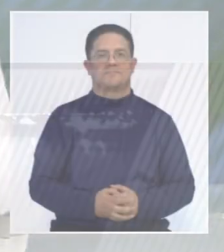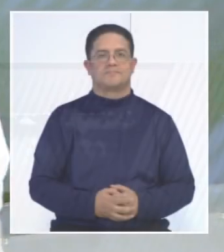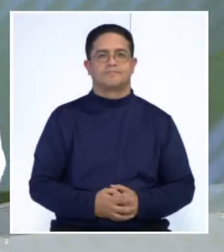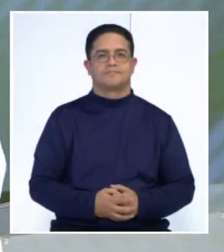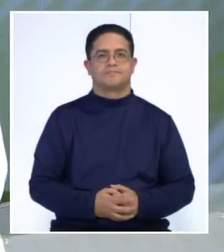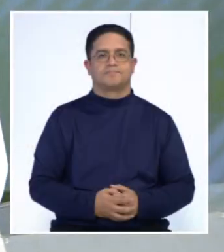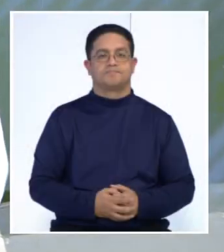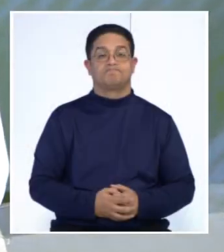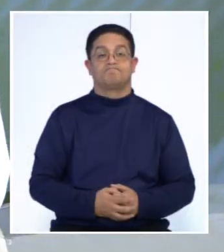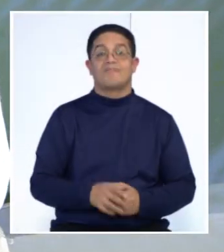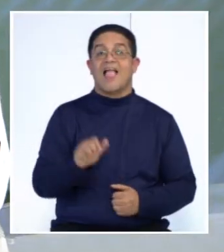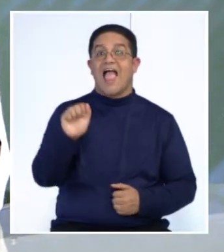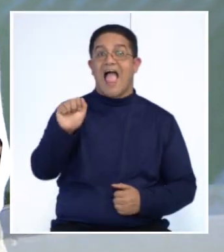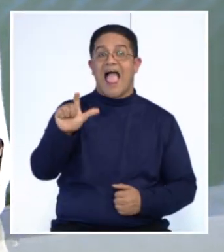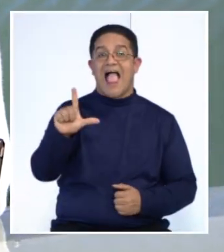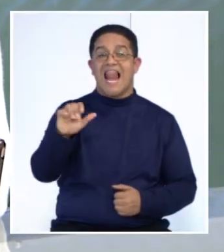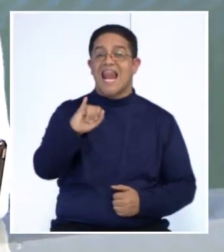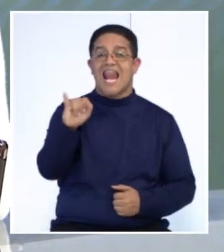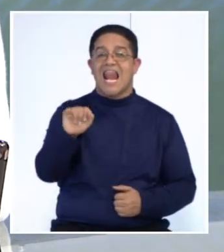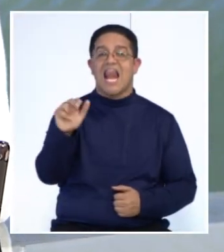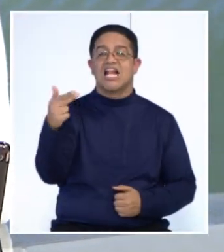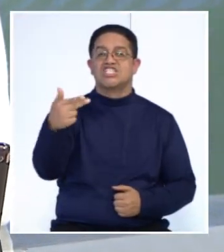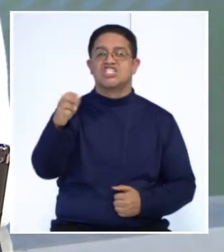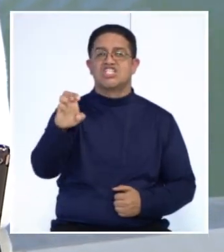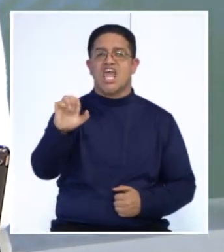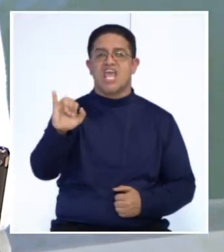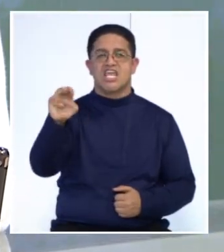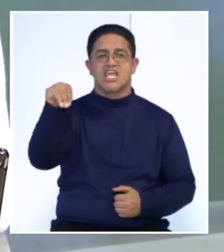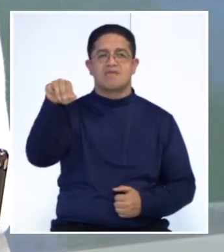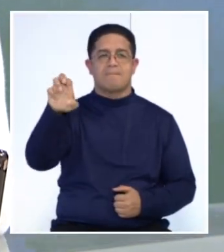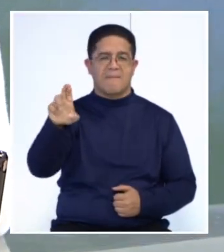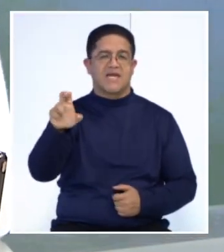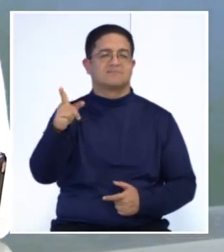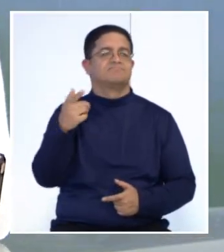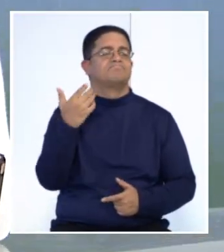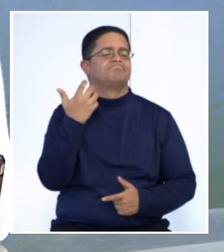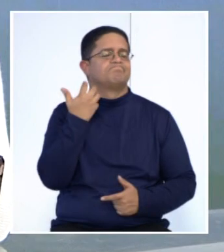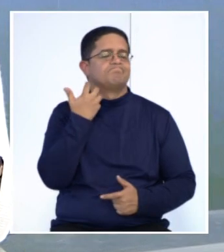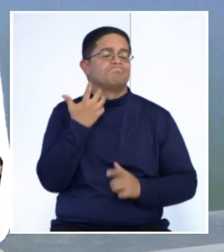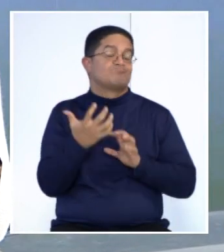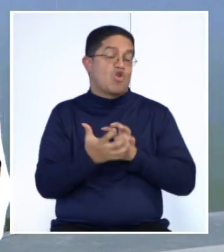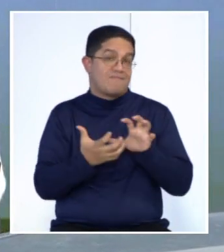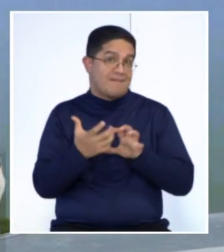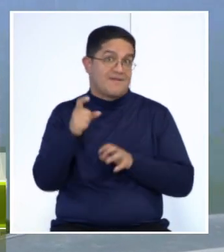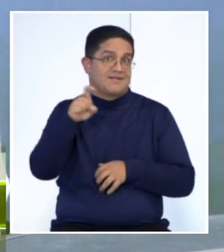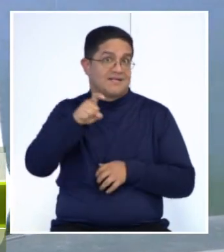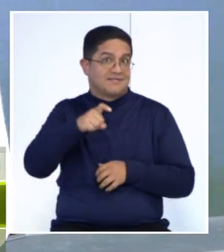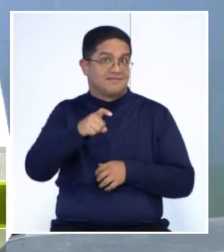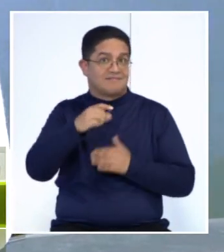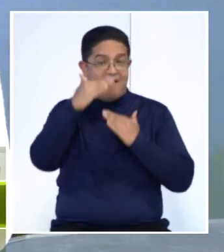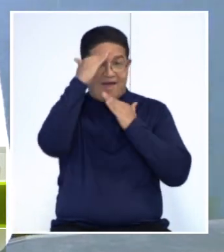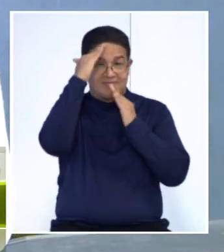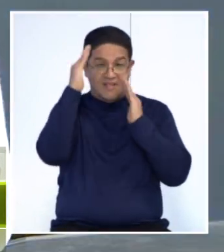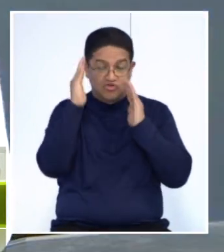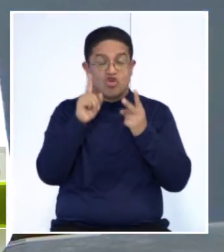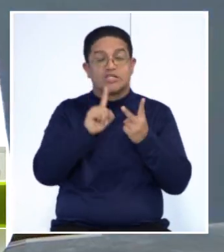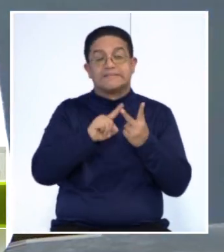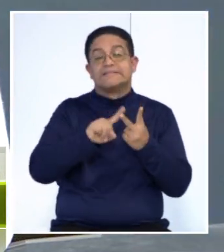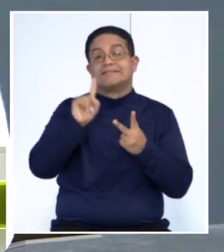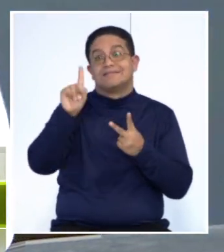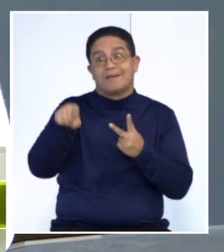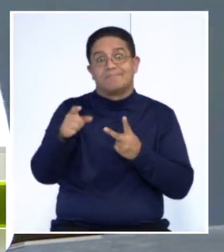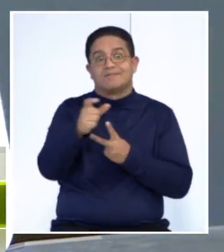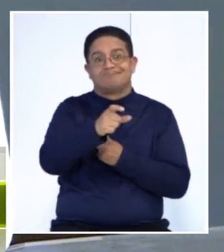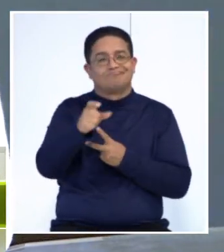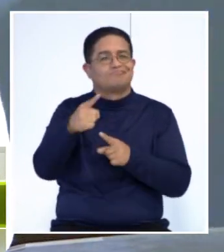El Alzheimer, una patología neurodegenerativa que necesita atención de diferentes puntos y especialistas en materia